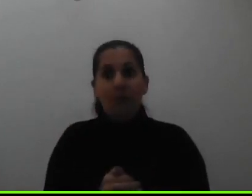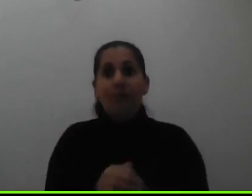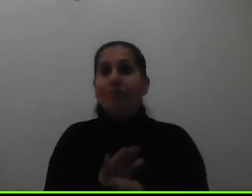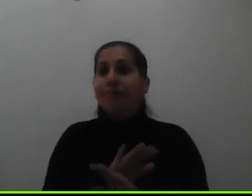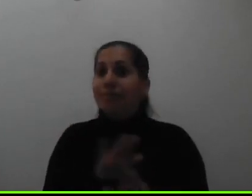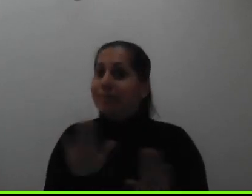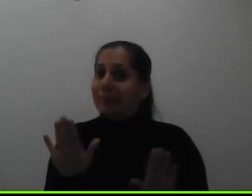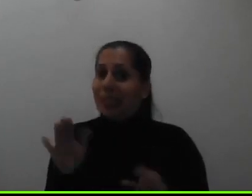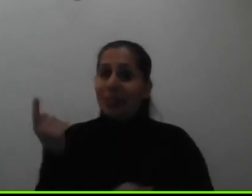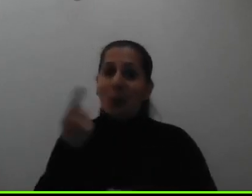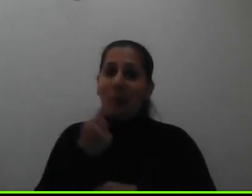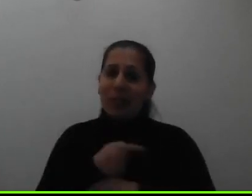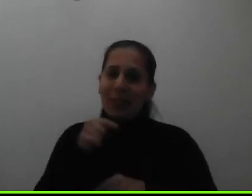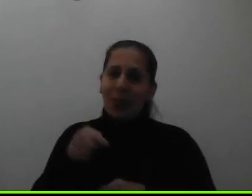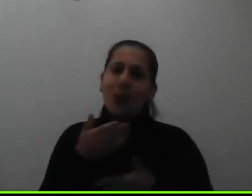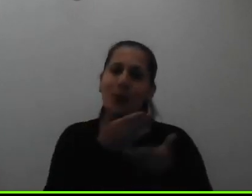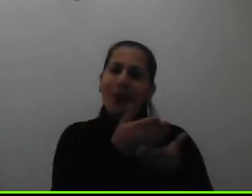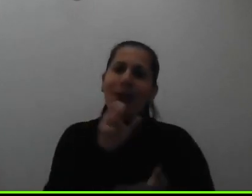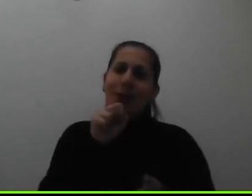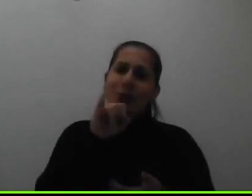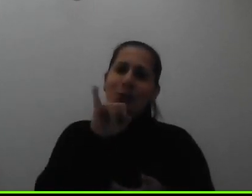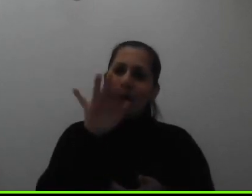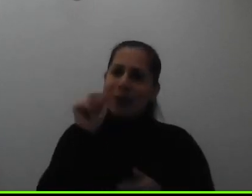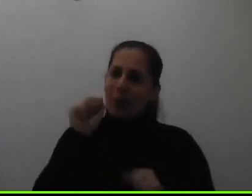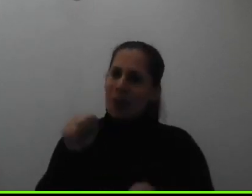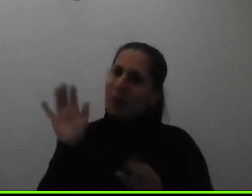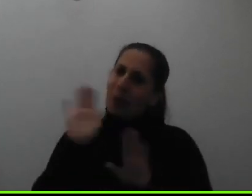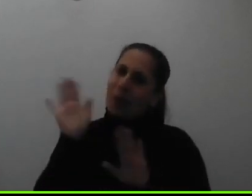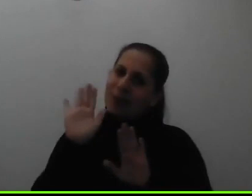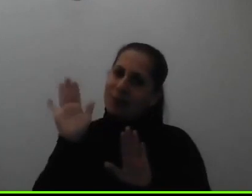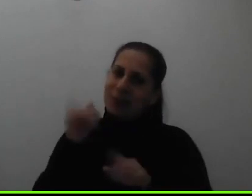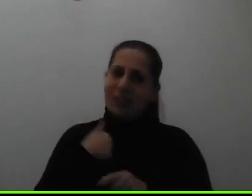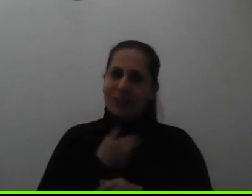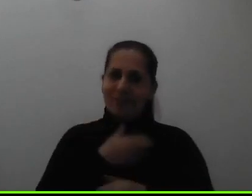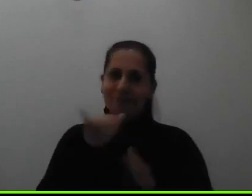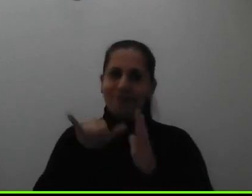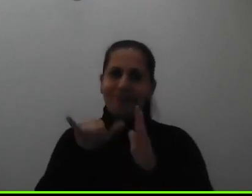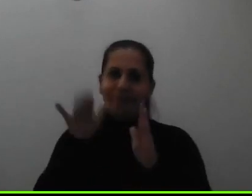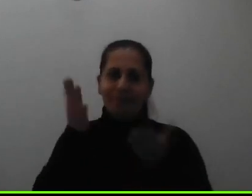día de hoy le doy el pase a Sofía para que se pueda despedir de nuestra transmisión